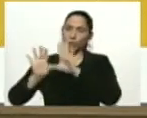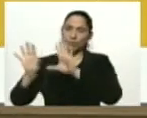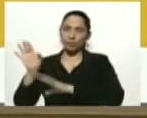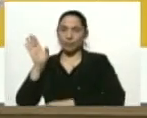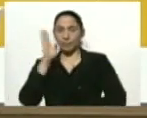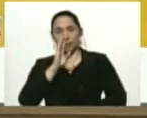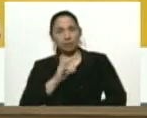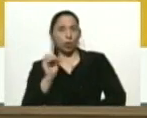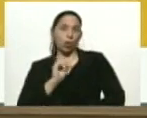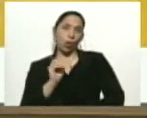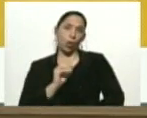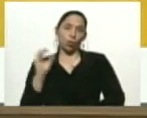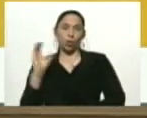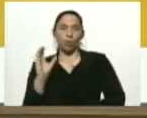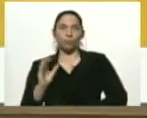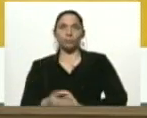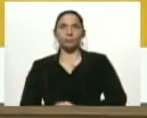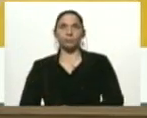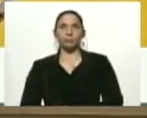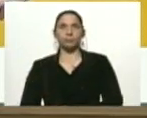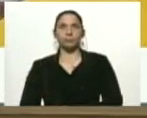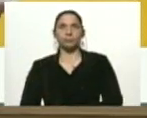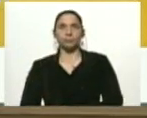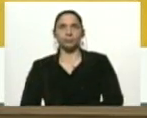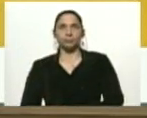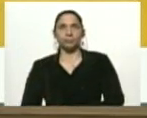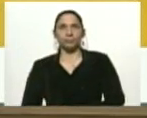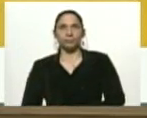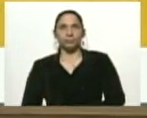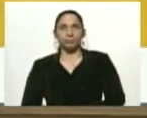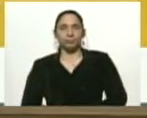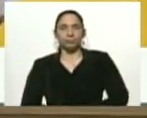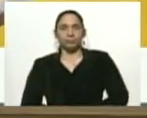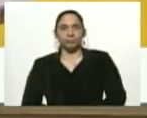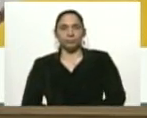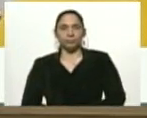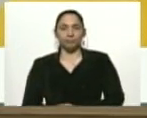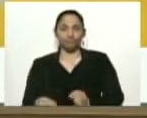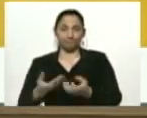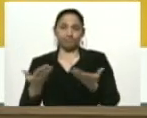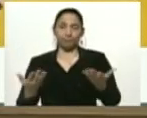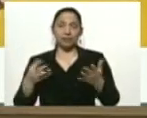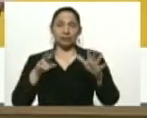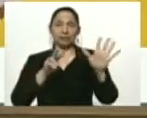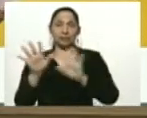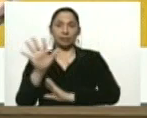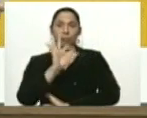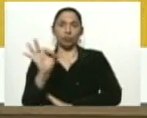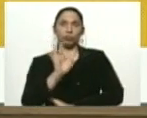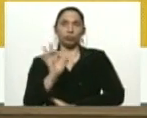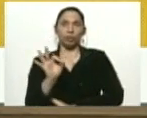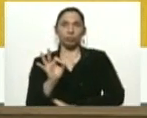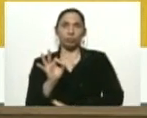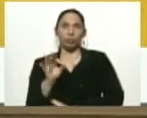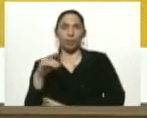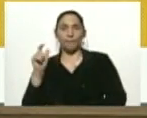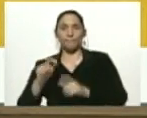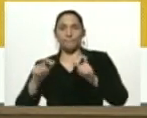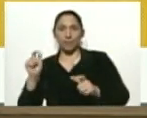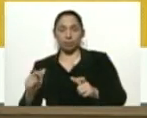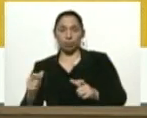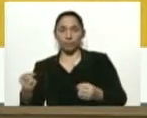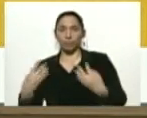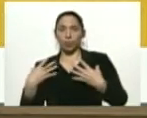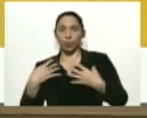como de Colombia. Ahí está el 75% de los casos de Venezuela